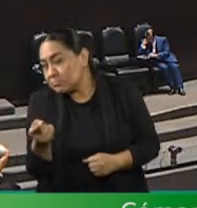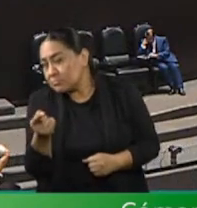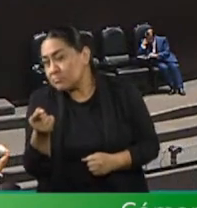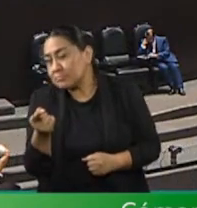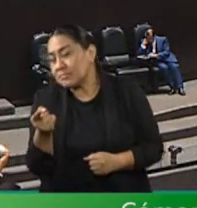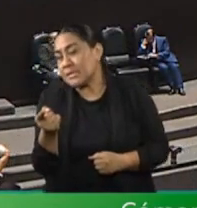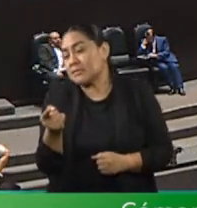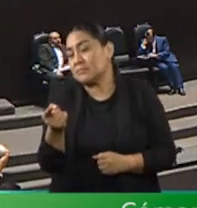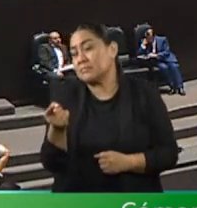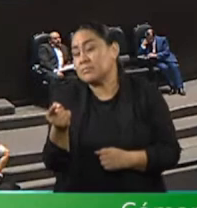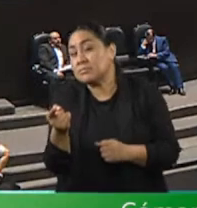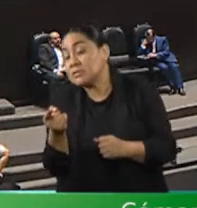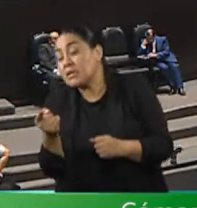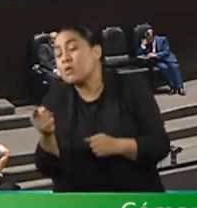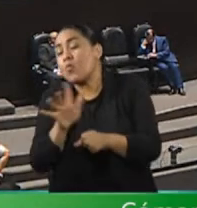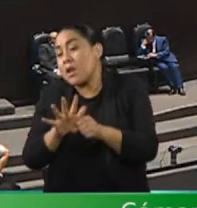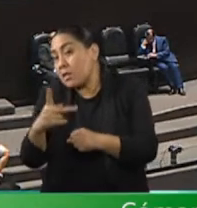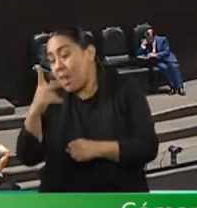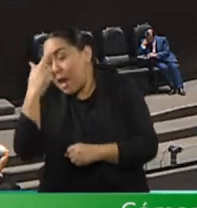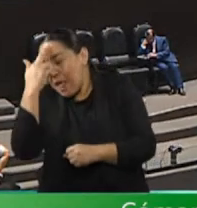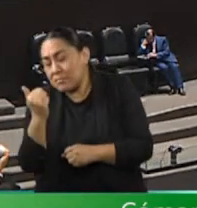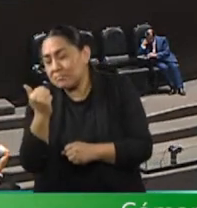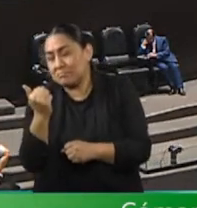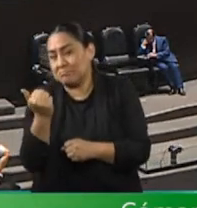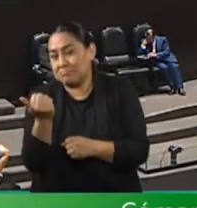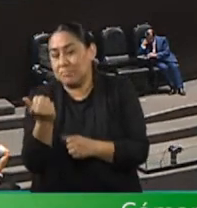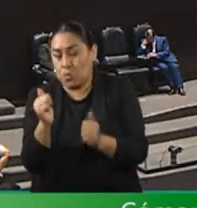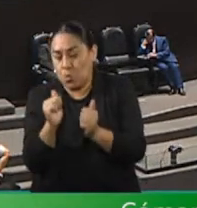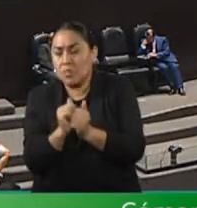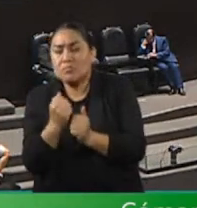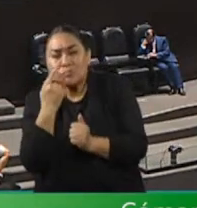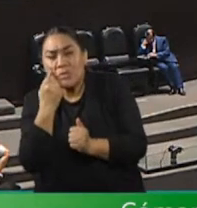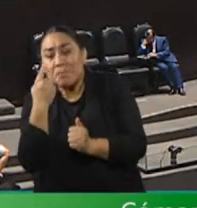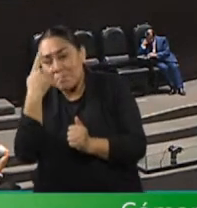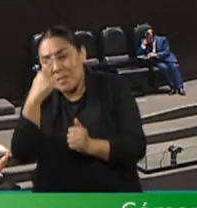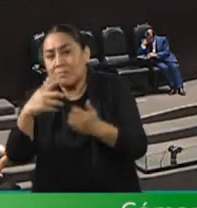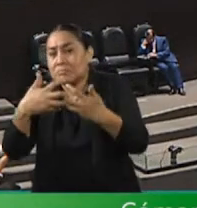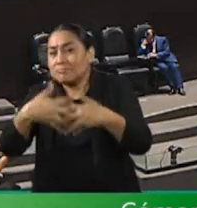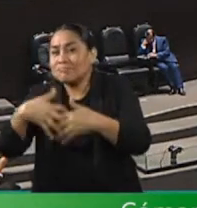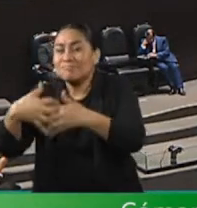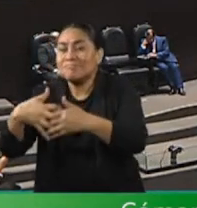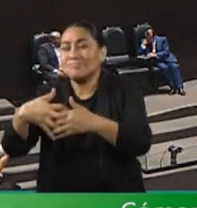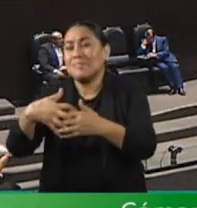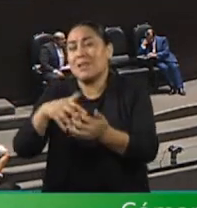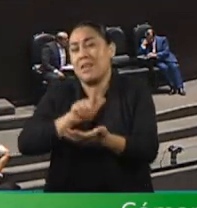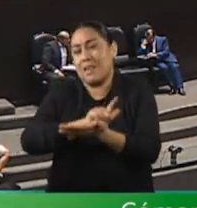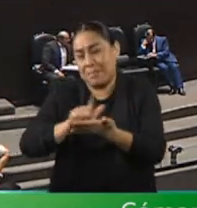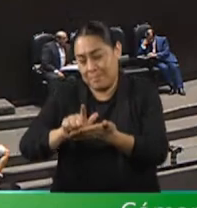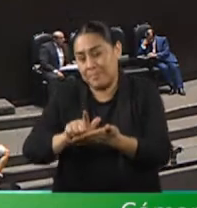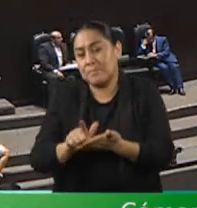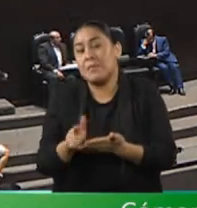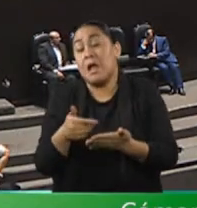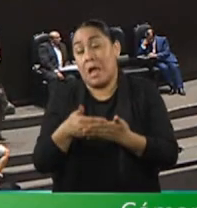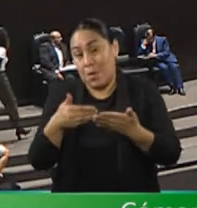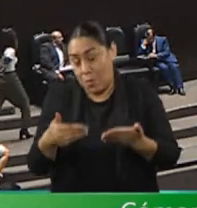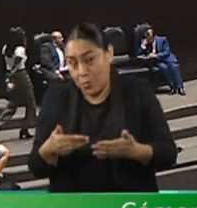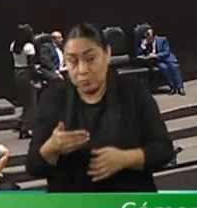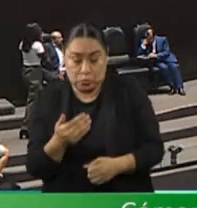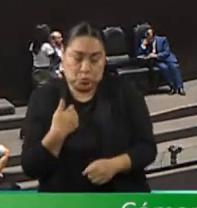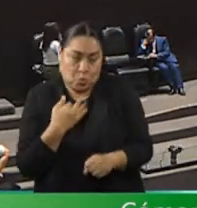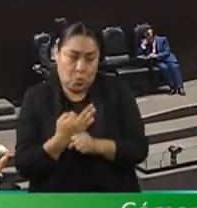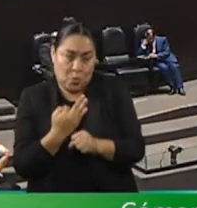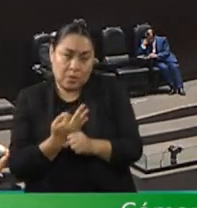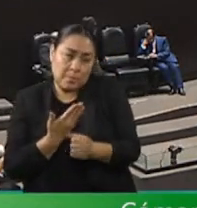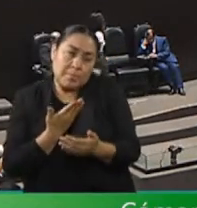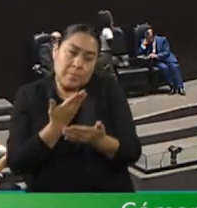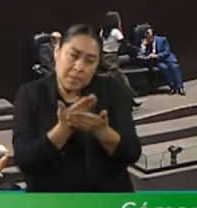estar justificado y tener un propósito con la generación y promoción de las energías limpias. Por lo tanto, la reserva plantea